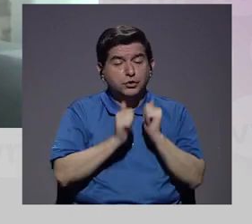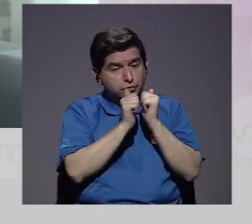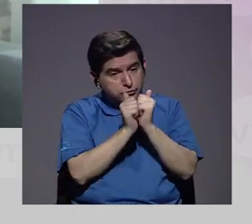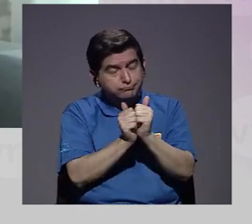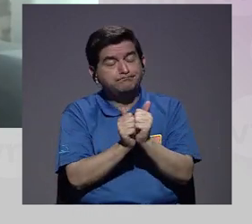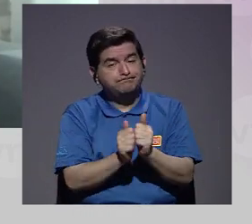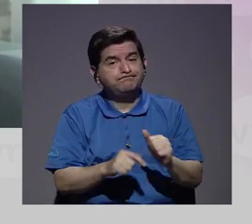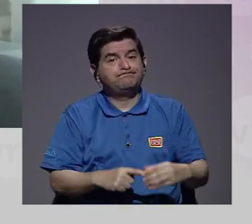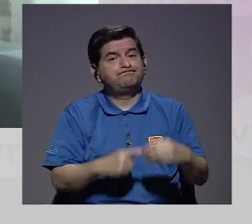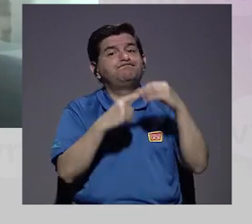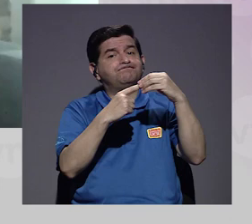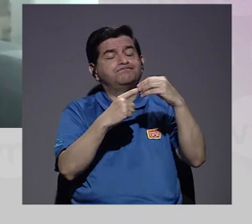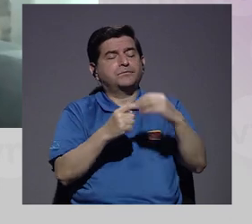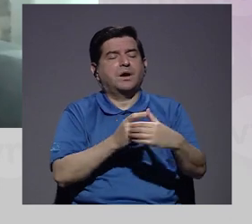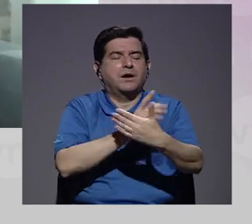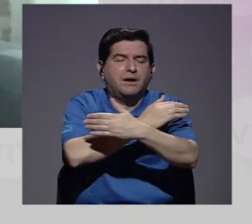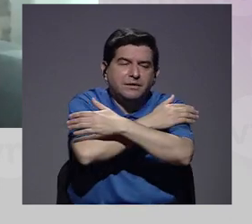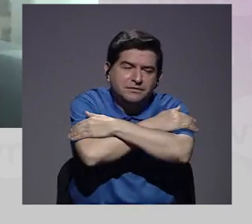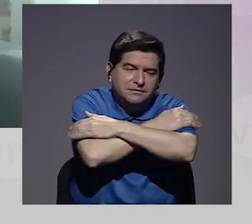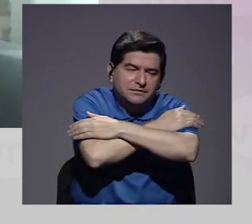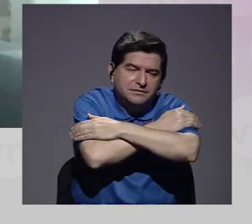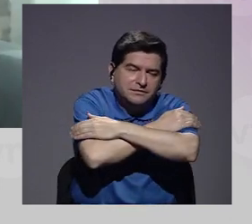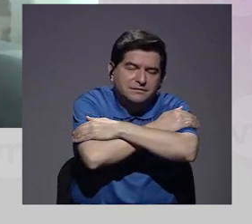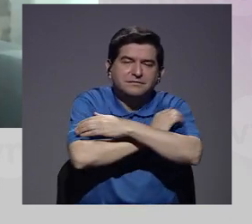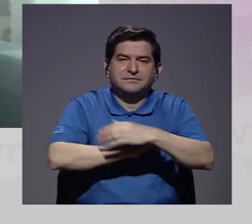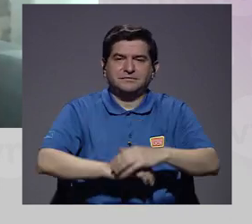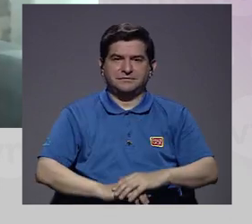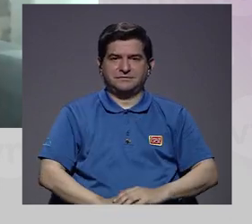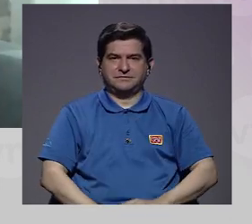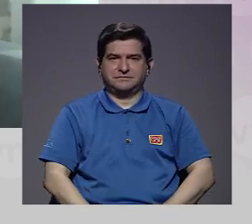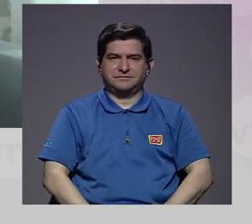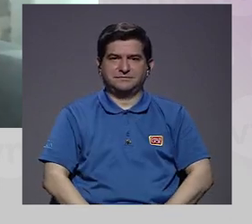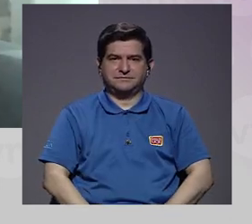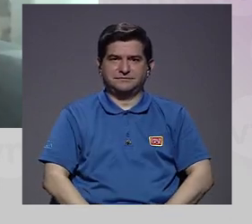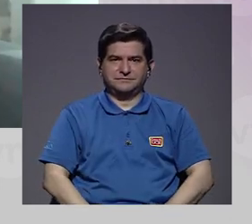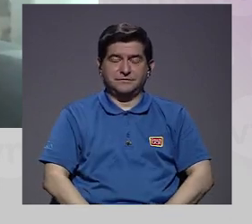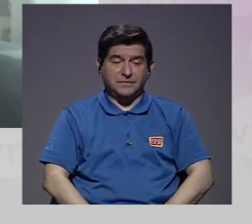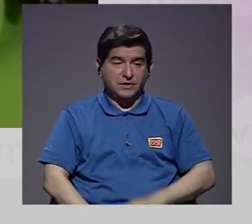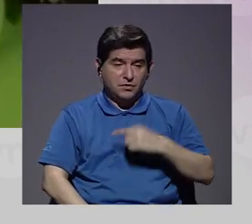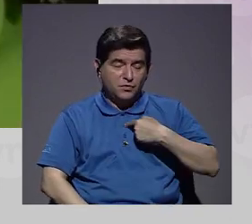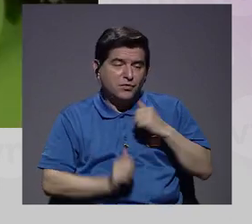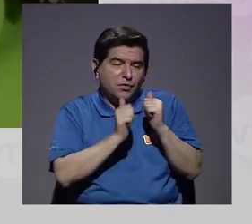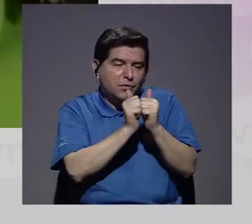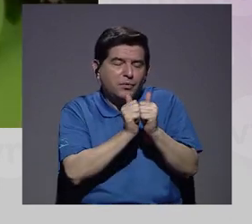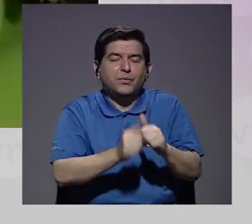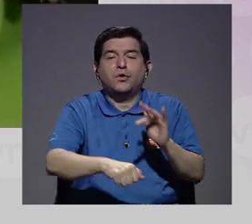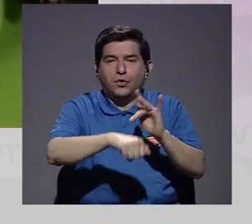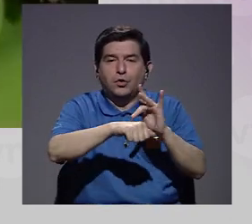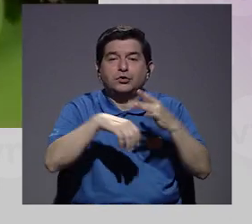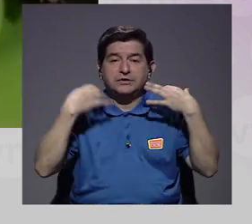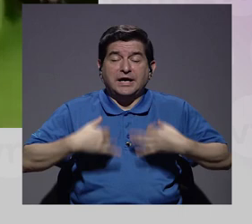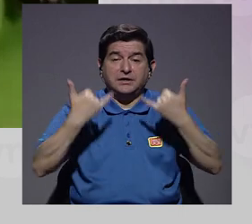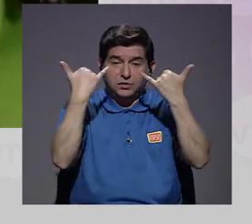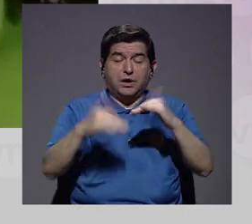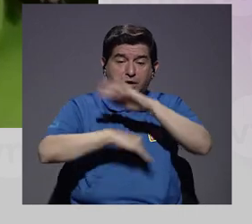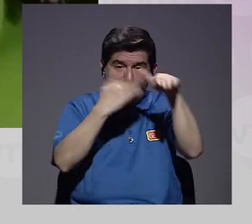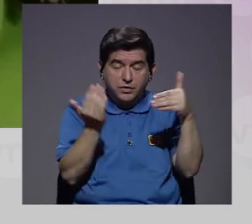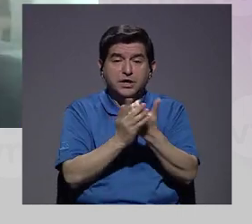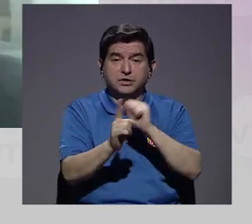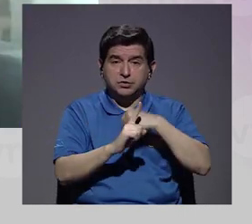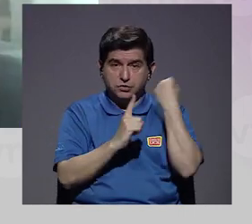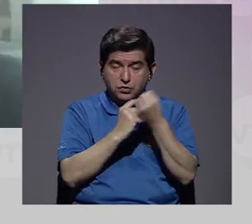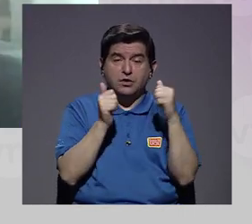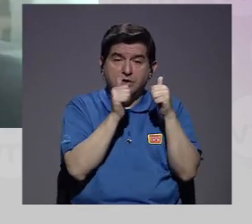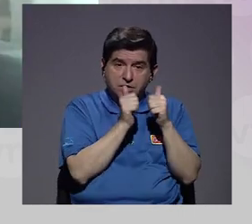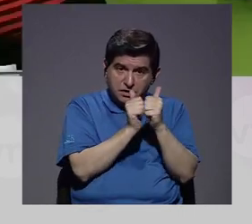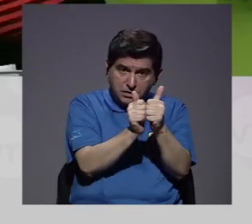los niños habrá que acompañarlos más, habrá que abrazarlos más, estar más con ellos en contacto físico. Igual ahora con